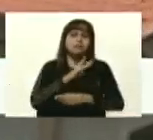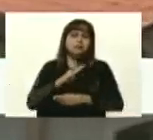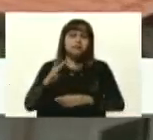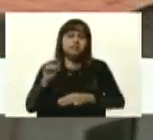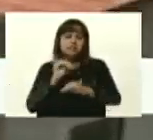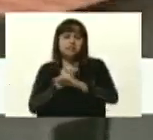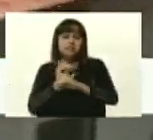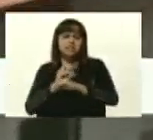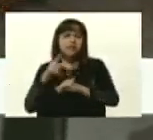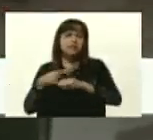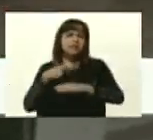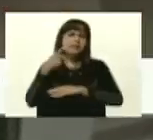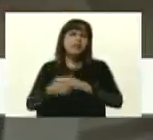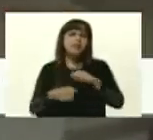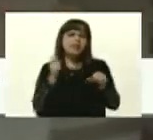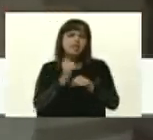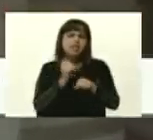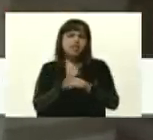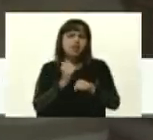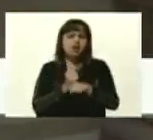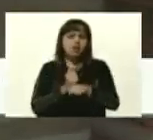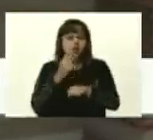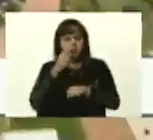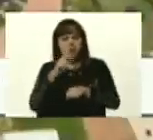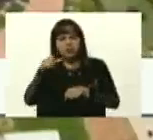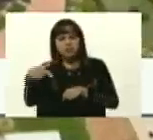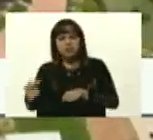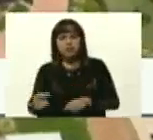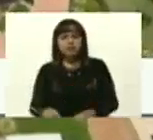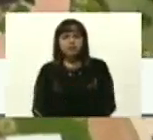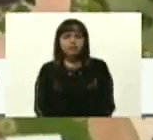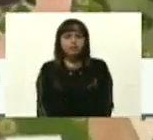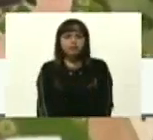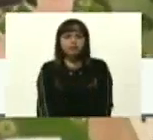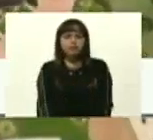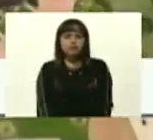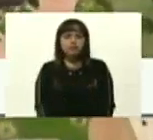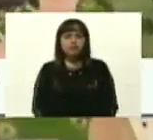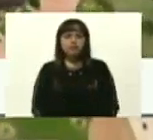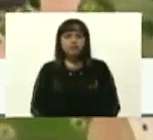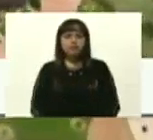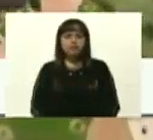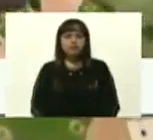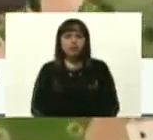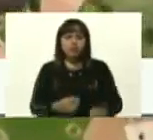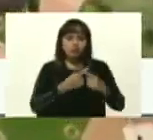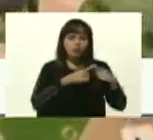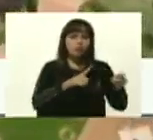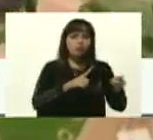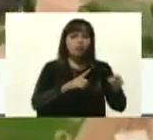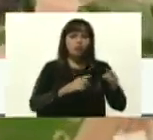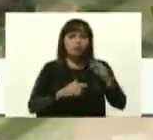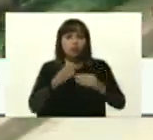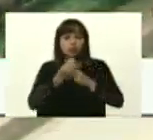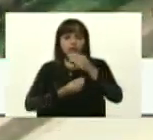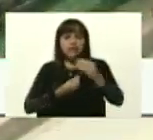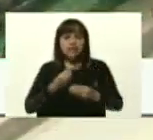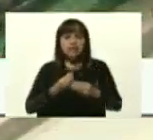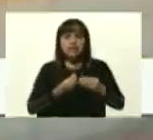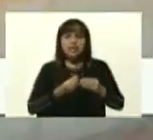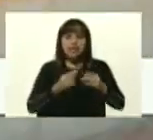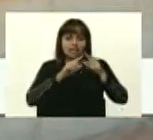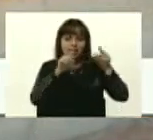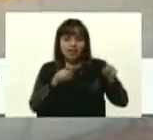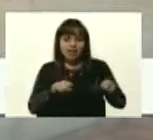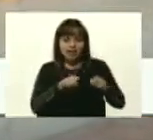programas de trabajo, que al cual vamos a ver más adelante. Y otro componente que es la construcción de tarjetas